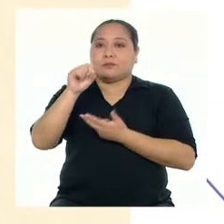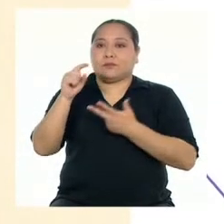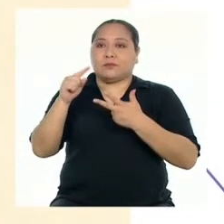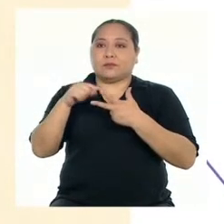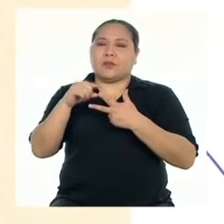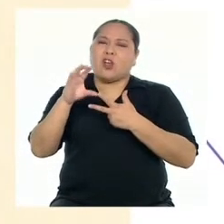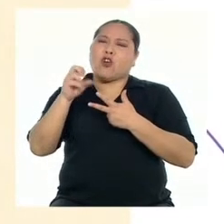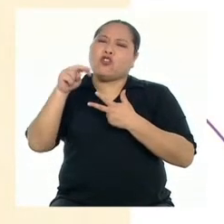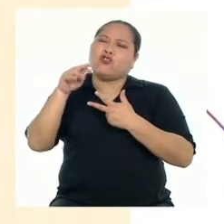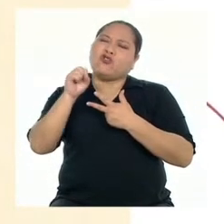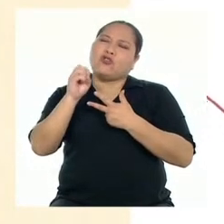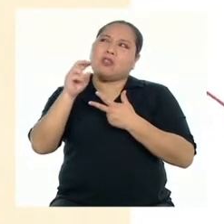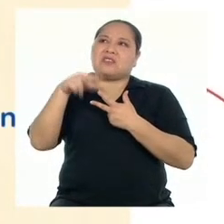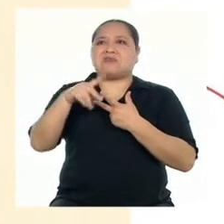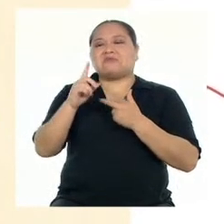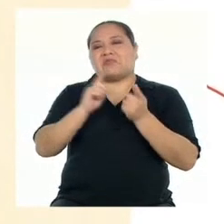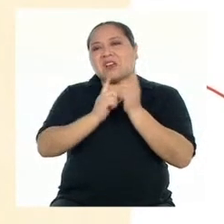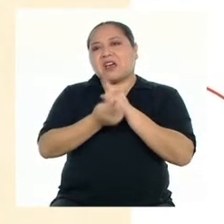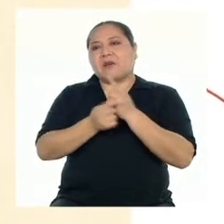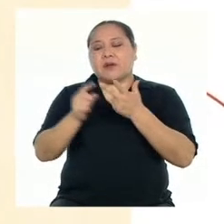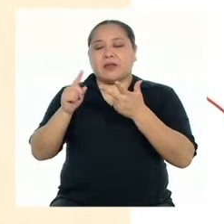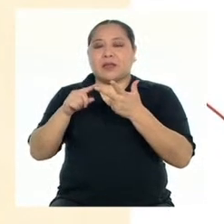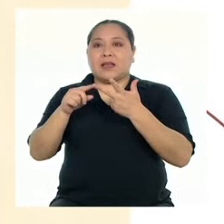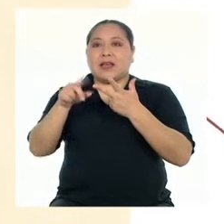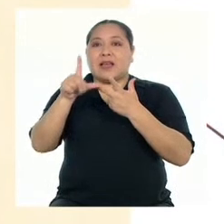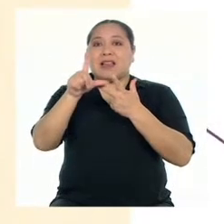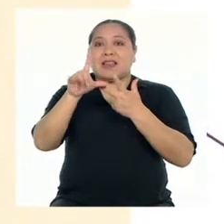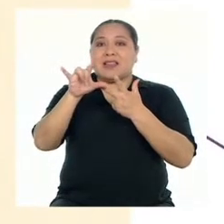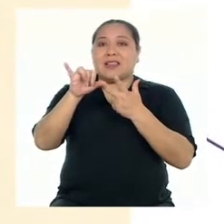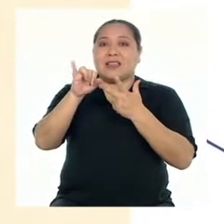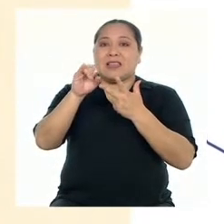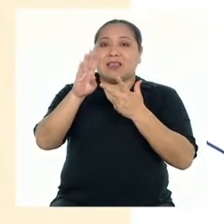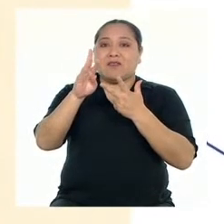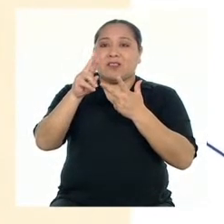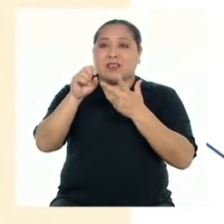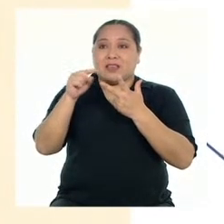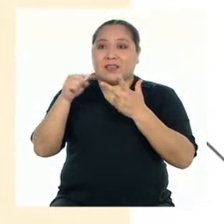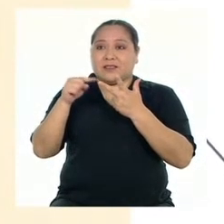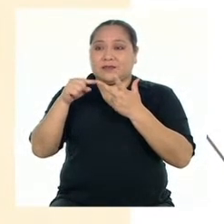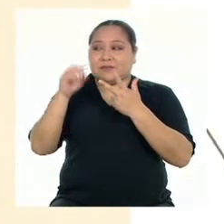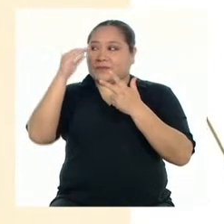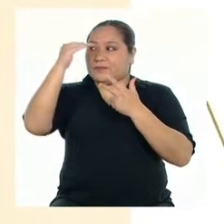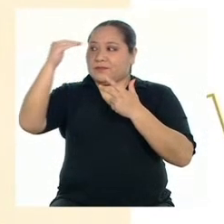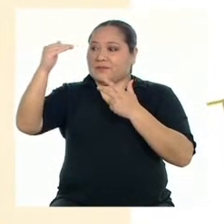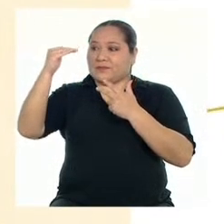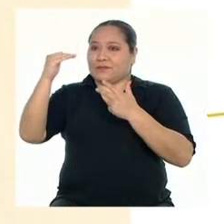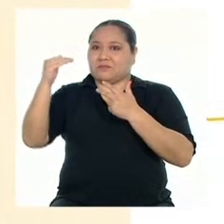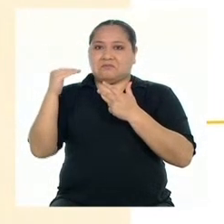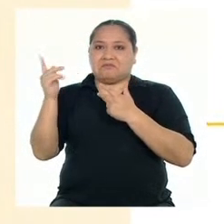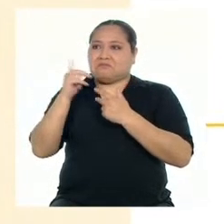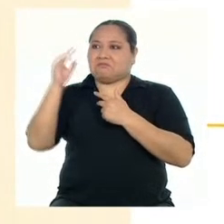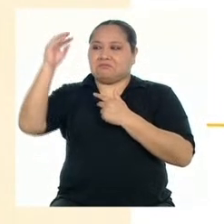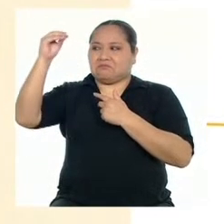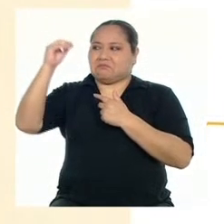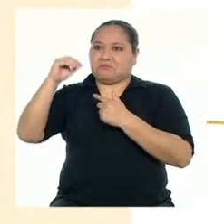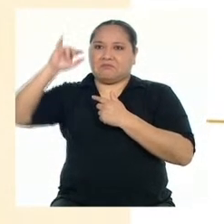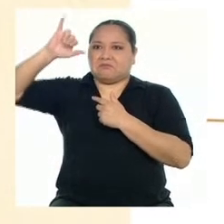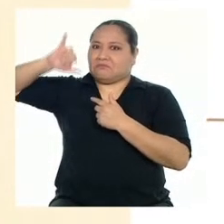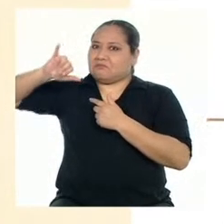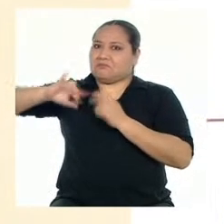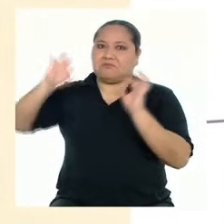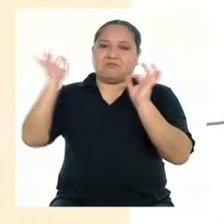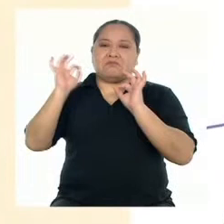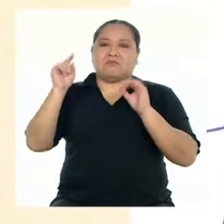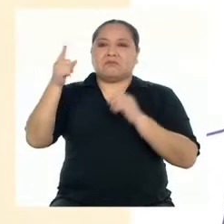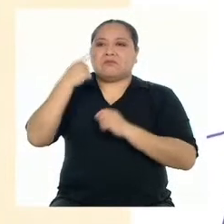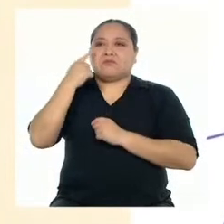consonantes pueden variar. La rima libre ocurre cuando los versos que conforman la estrofa no tienen rima. También